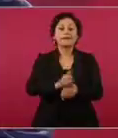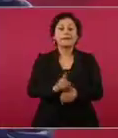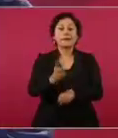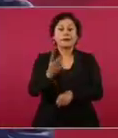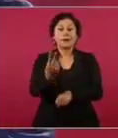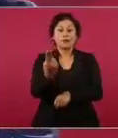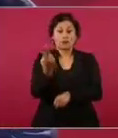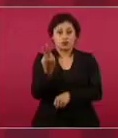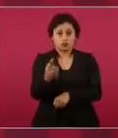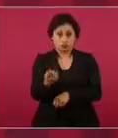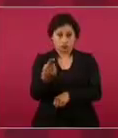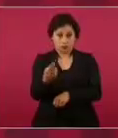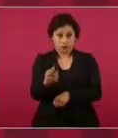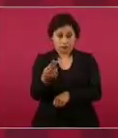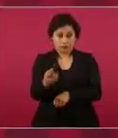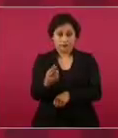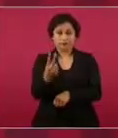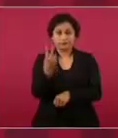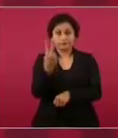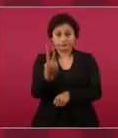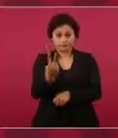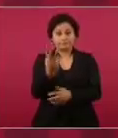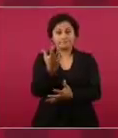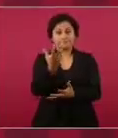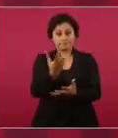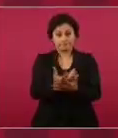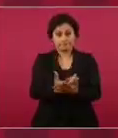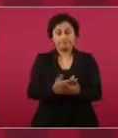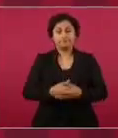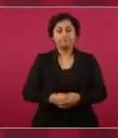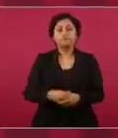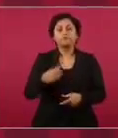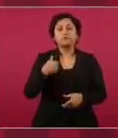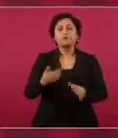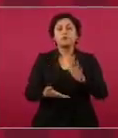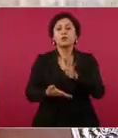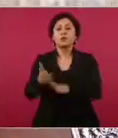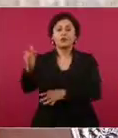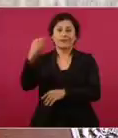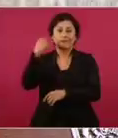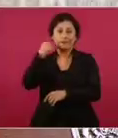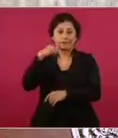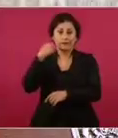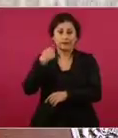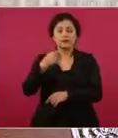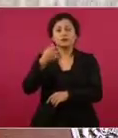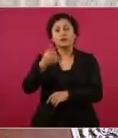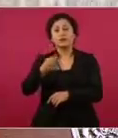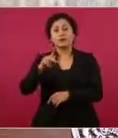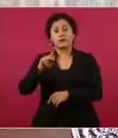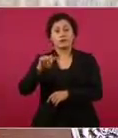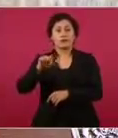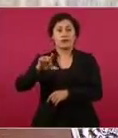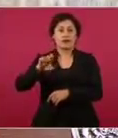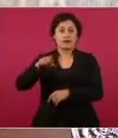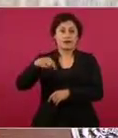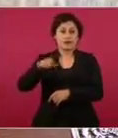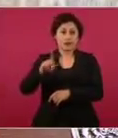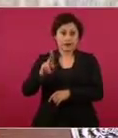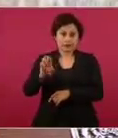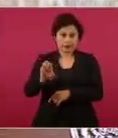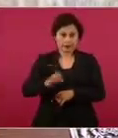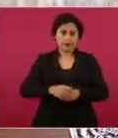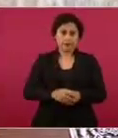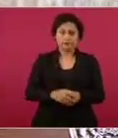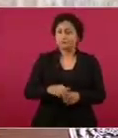Voy a ir a Tabasco y a Palenque. Sí, salgo hoy,